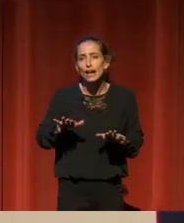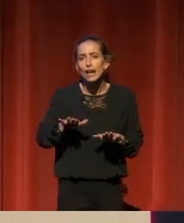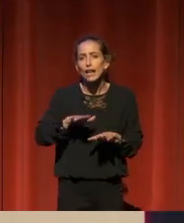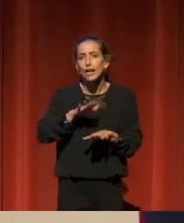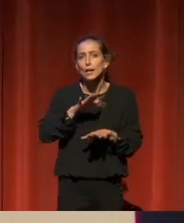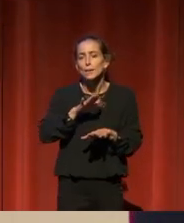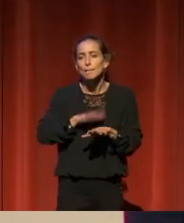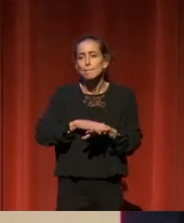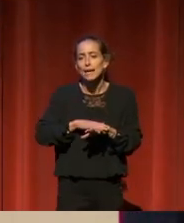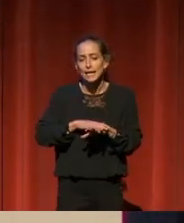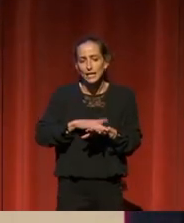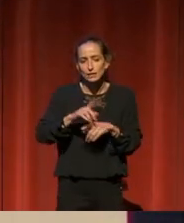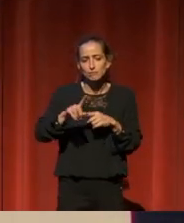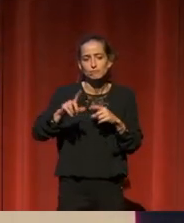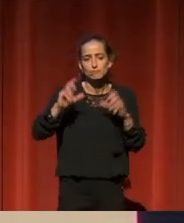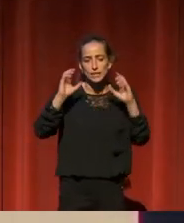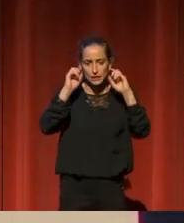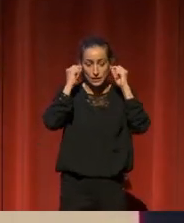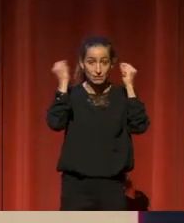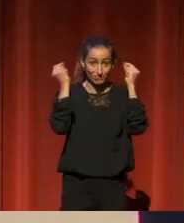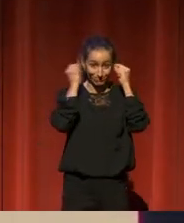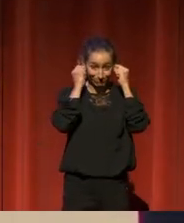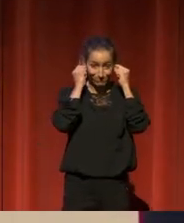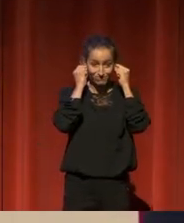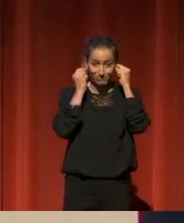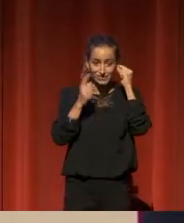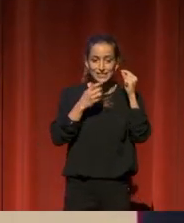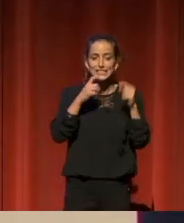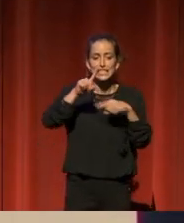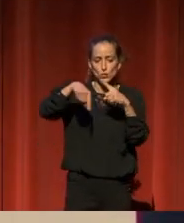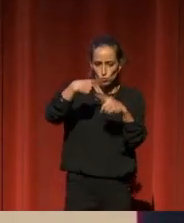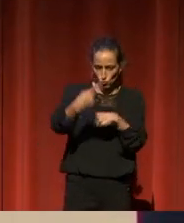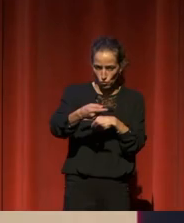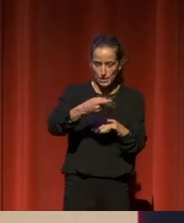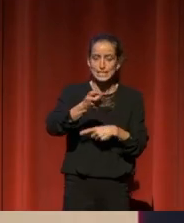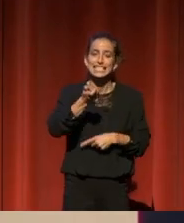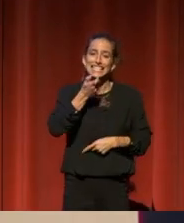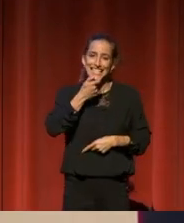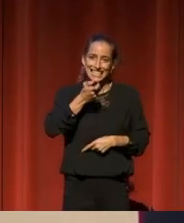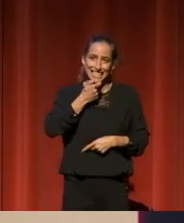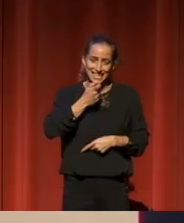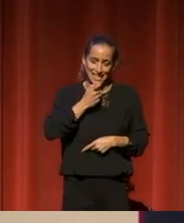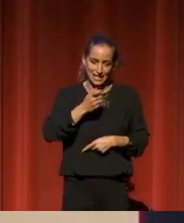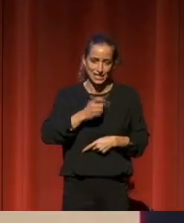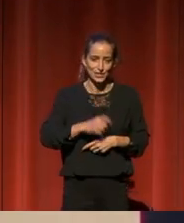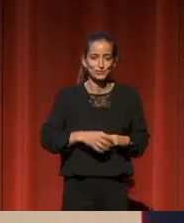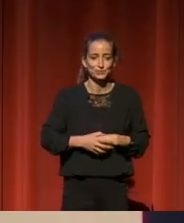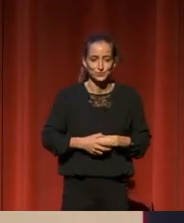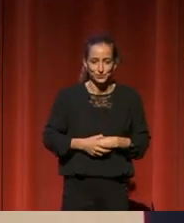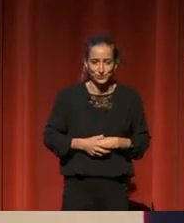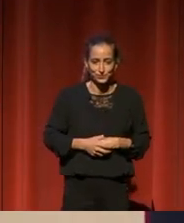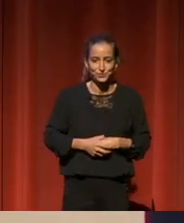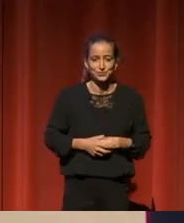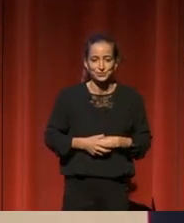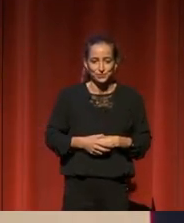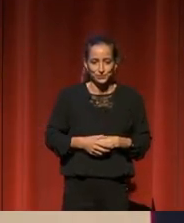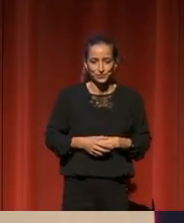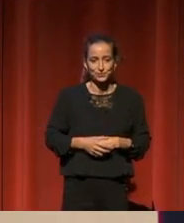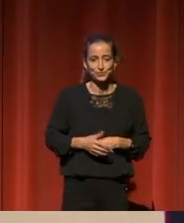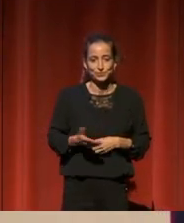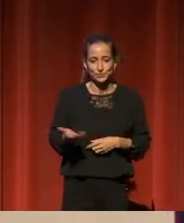mesa, que va a ser en inglés, y a los que estáis online, también, cambiar el idioma, si podéis,